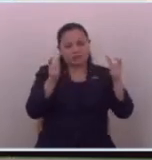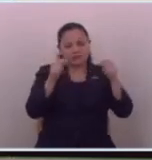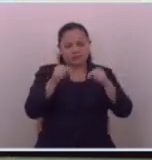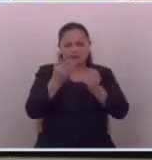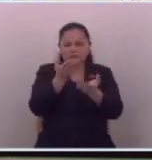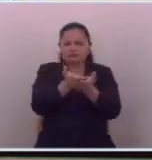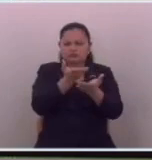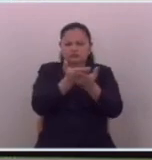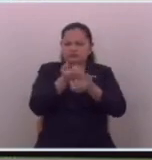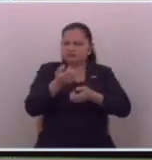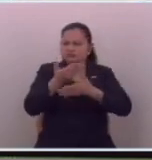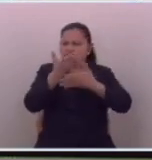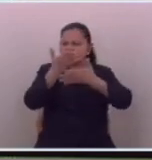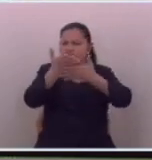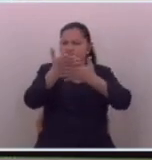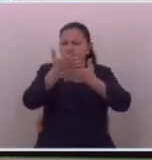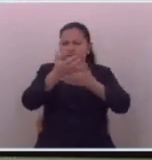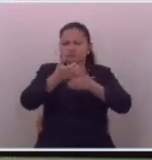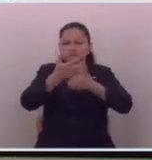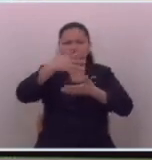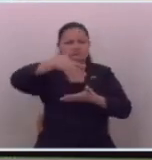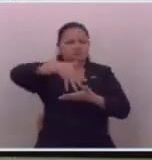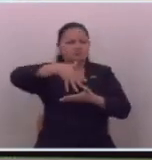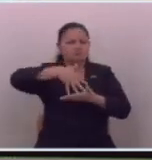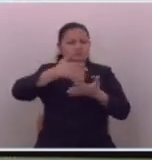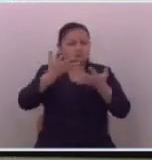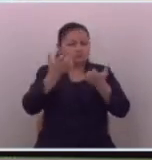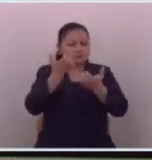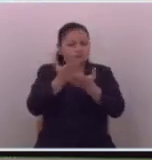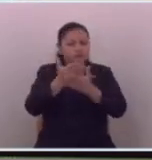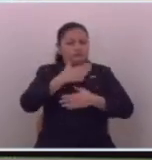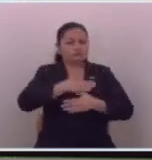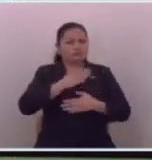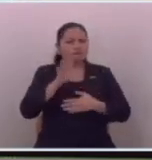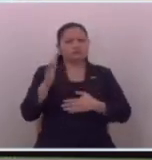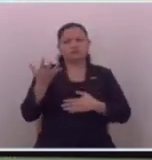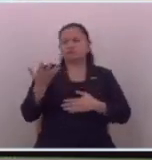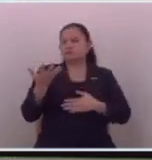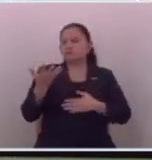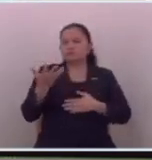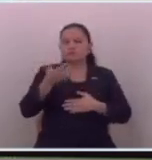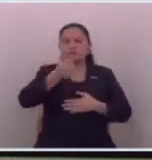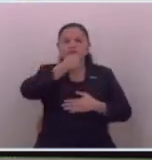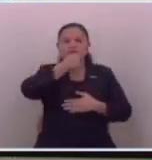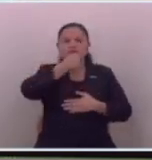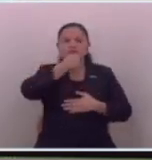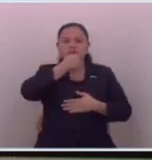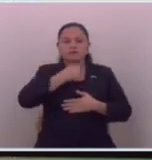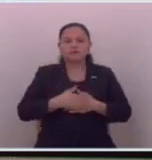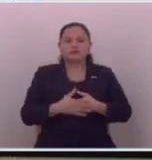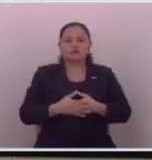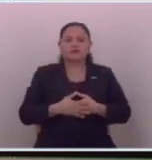proponiendo emitir un pronunciamiento para los periodistas